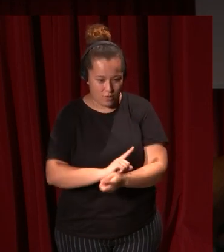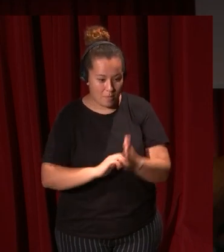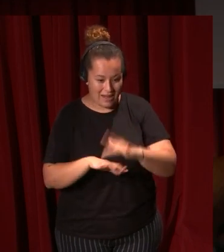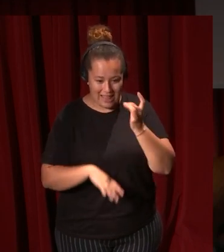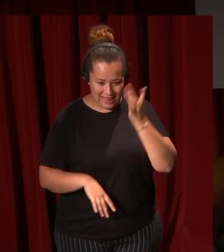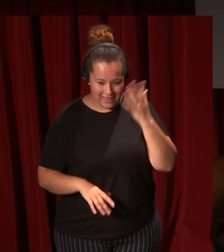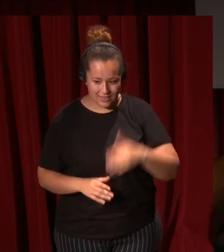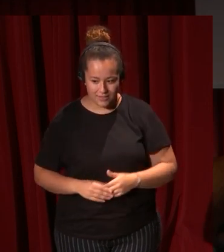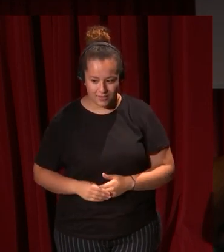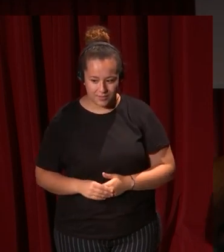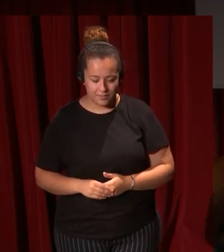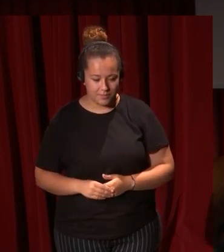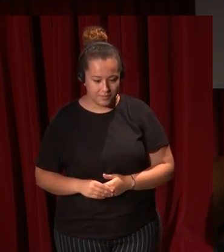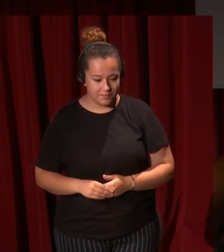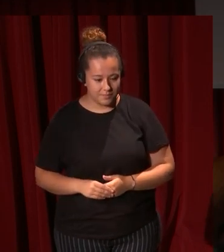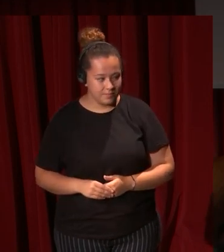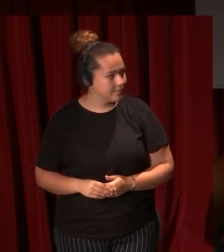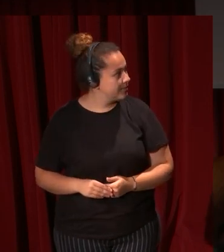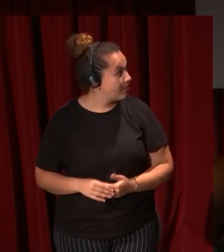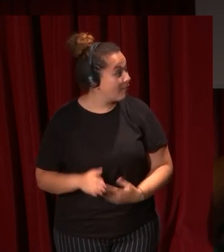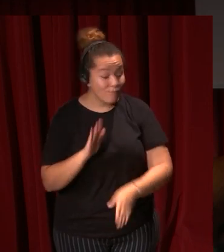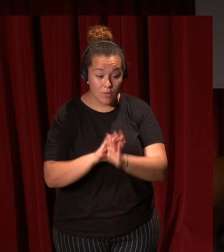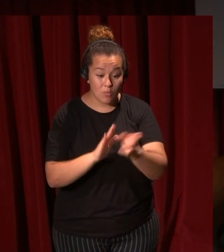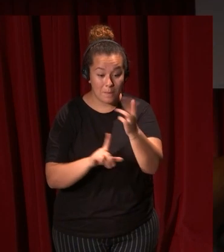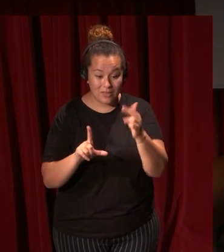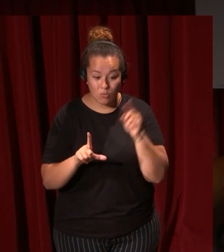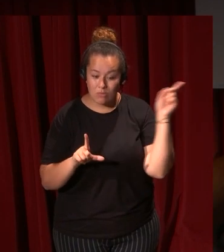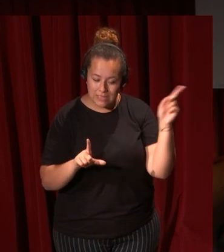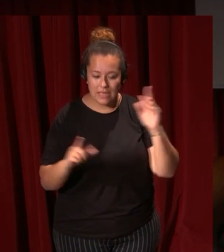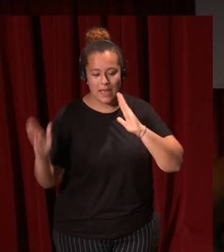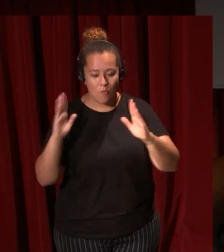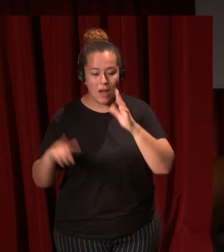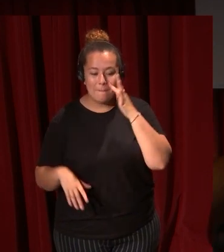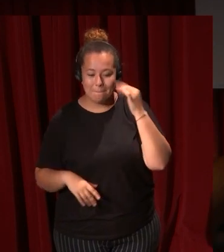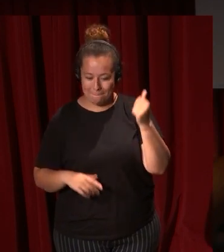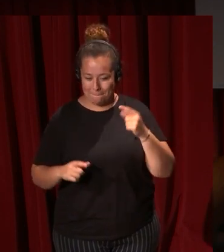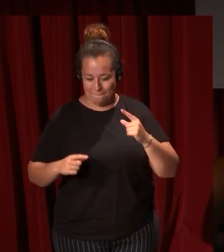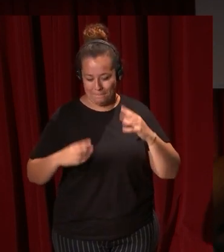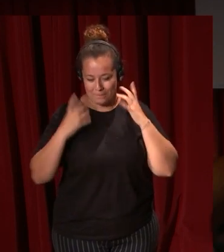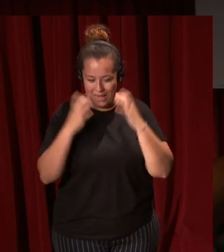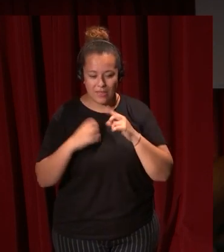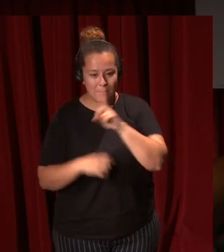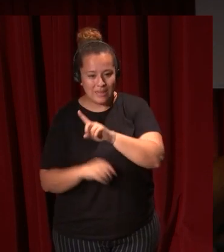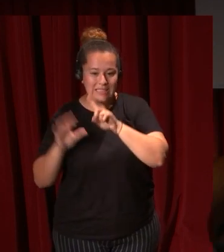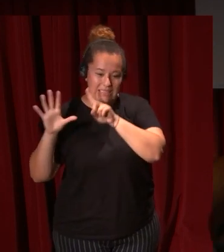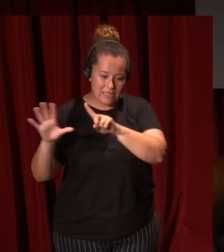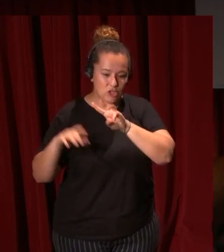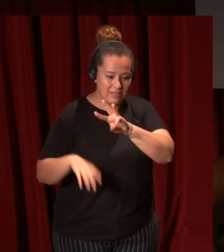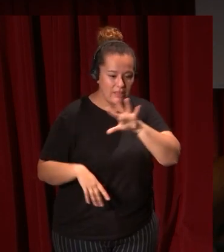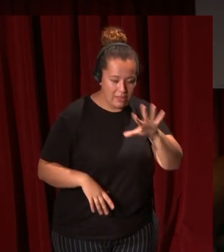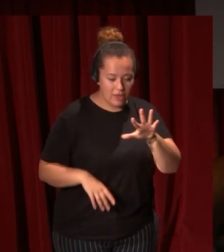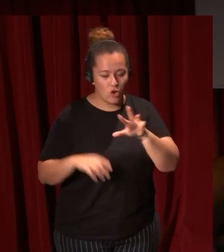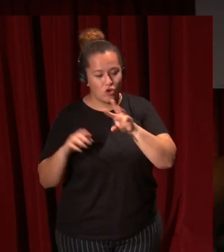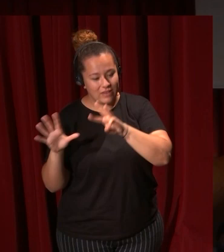ideas y se sigue pintando así como os digo en época de Velázquez 1635-38 en el menipo de la